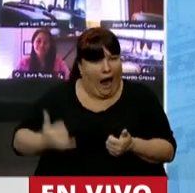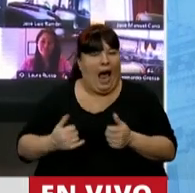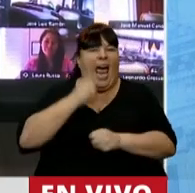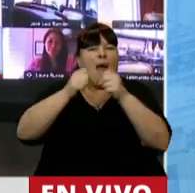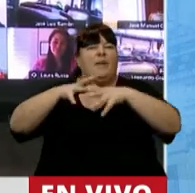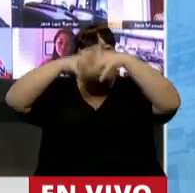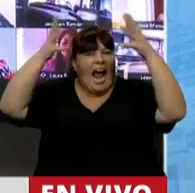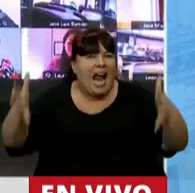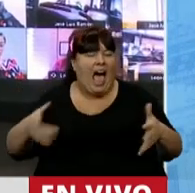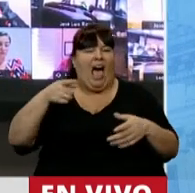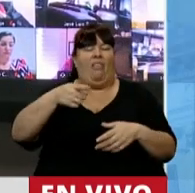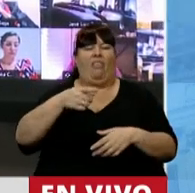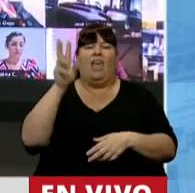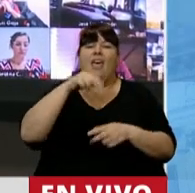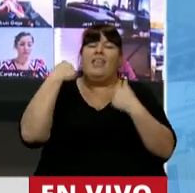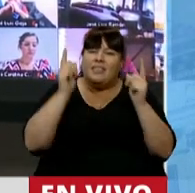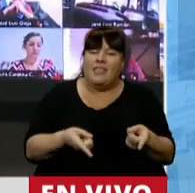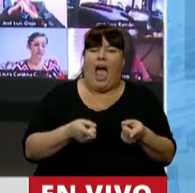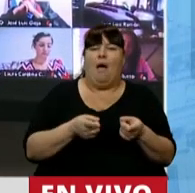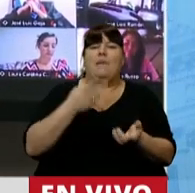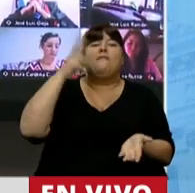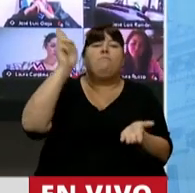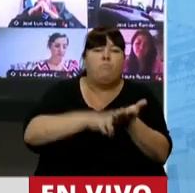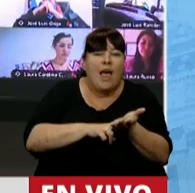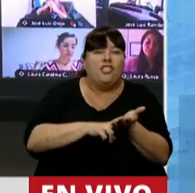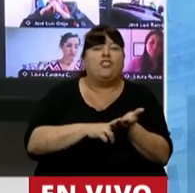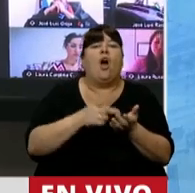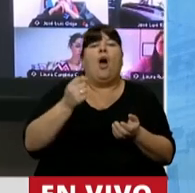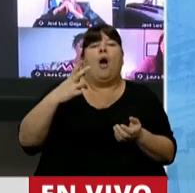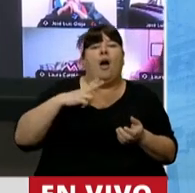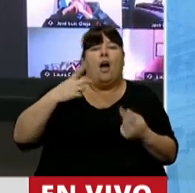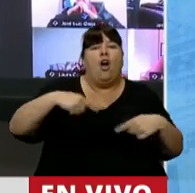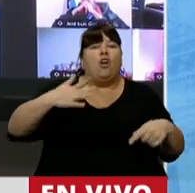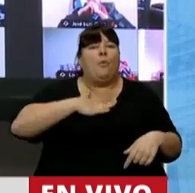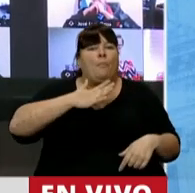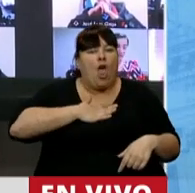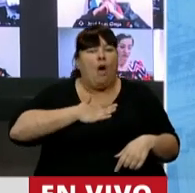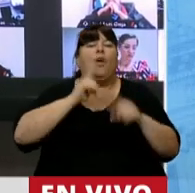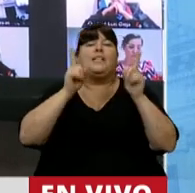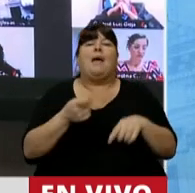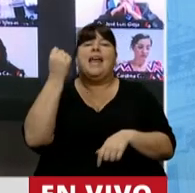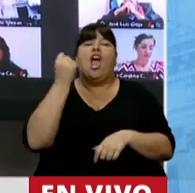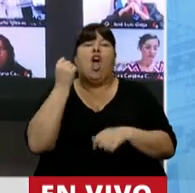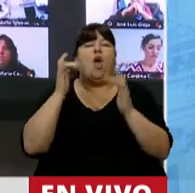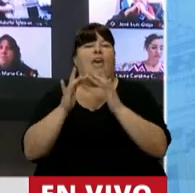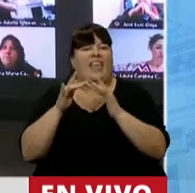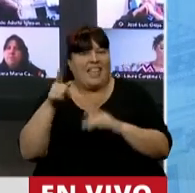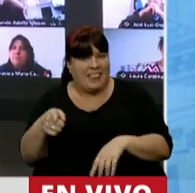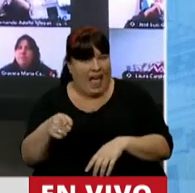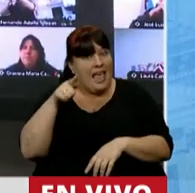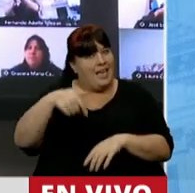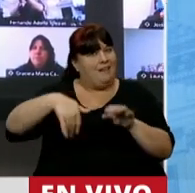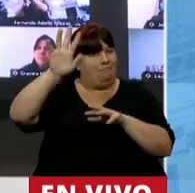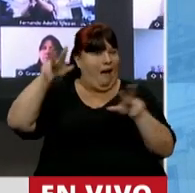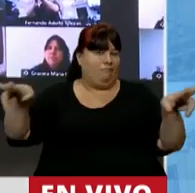corporaciones, extender el alcance de los impuestos sobre el patrimonio y la propiedad, y a la economía digital, una de